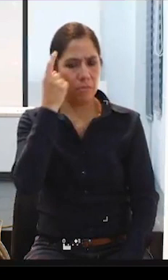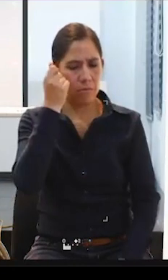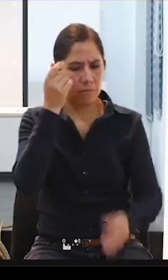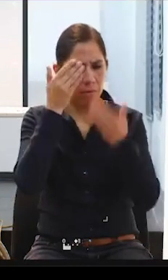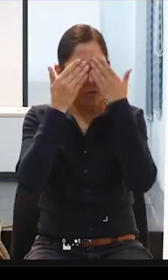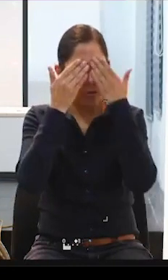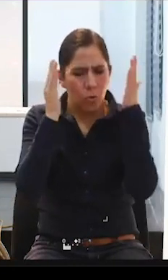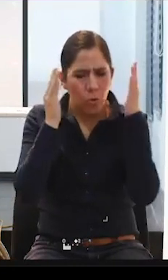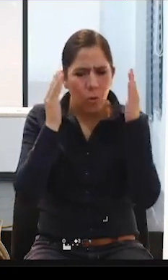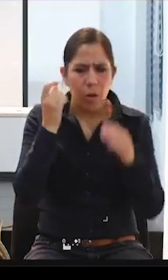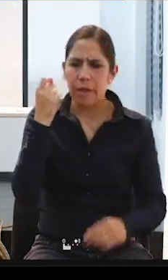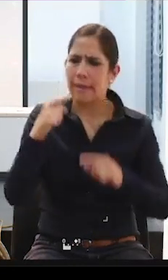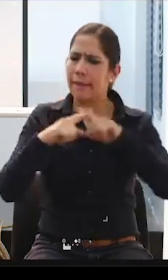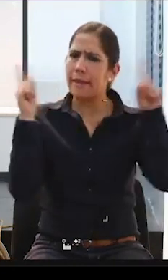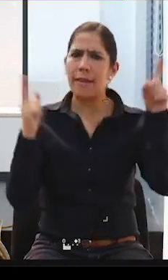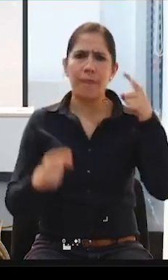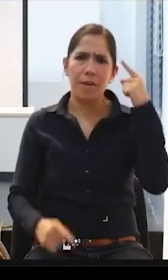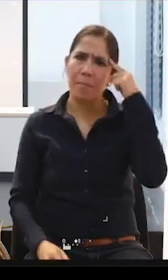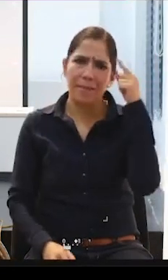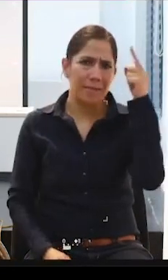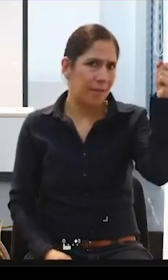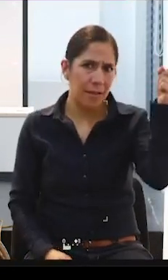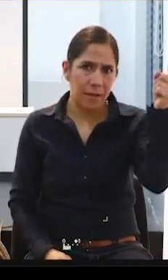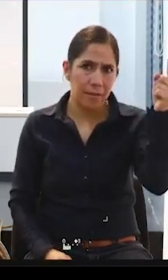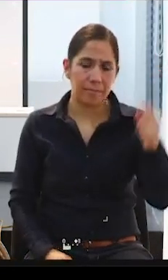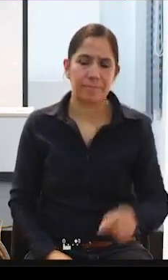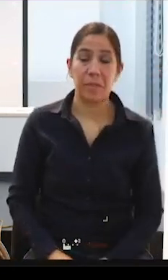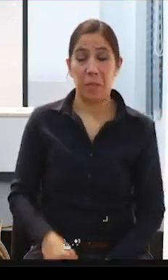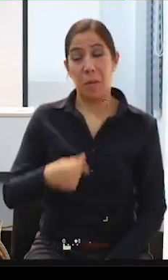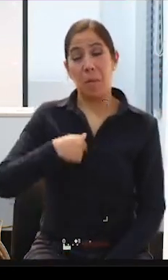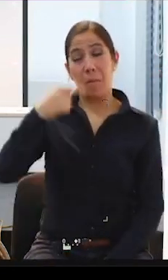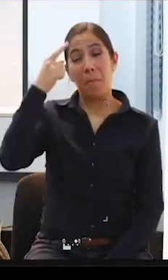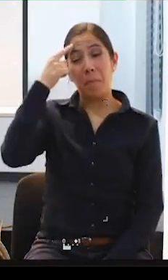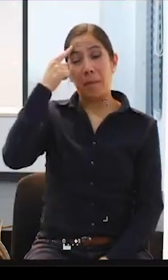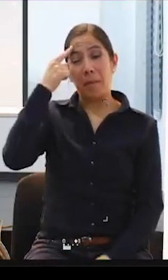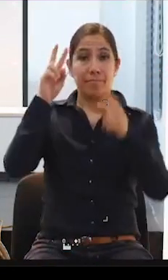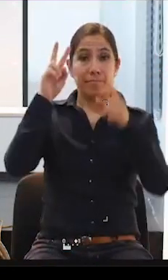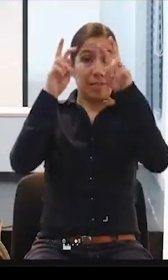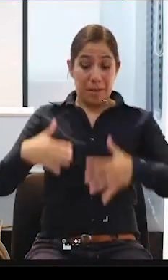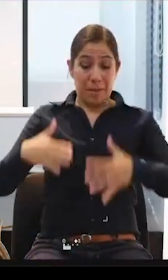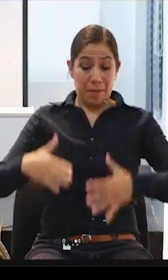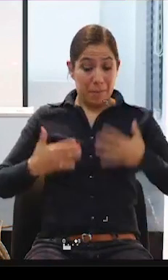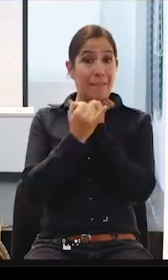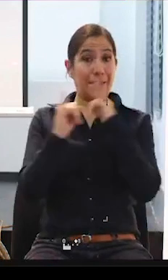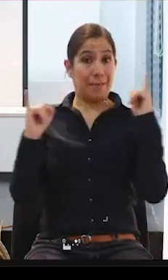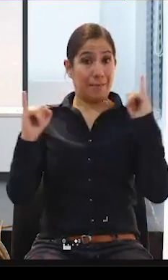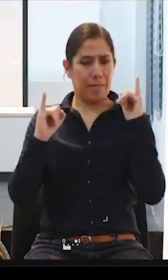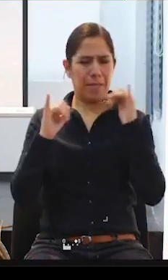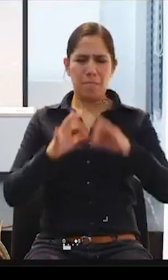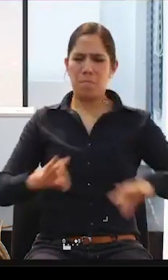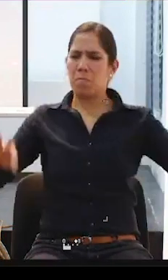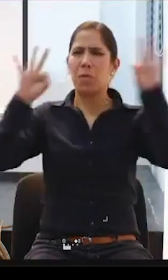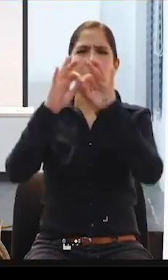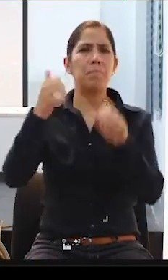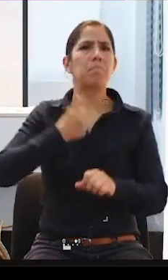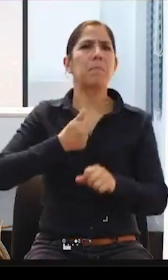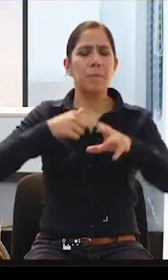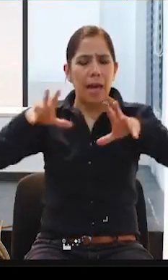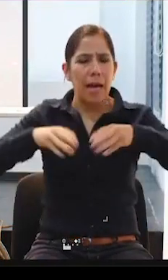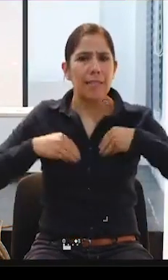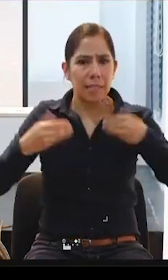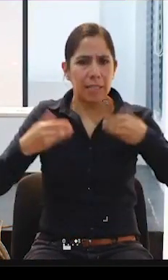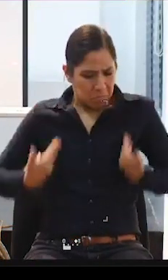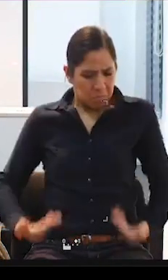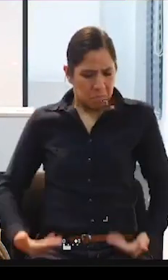Por su forma de ver, ¿no? Entonces, vida independiente te hace aceptar tu condición como parte de tu vida, y a partir de esta